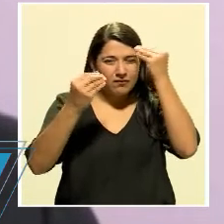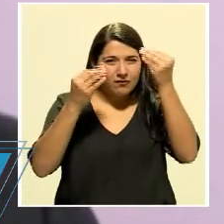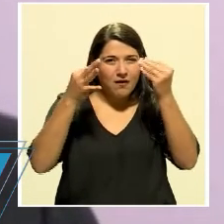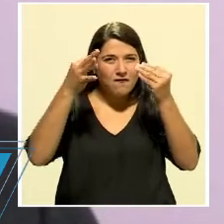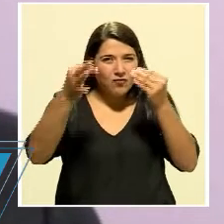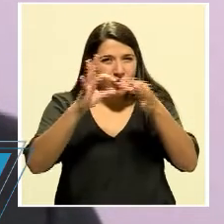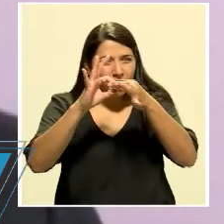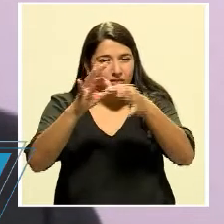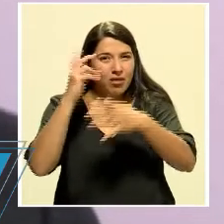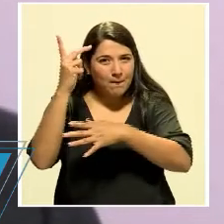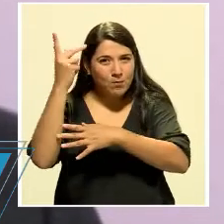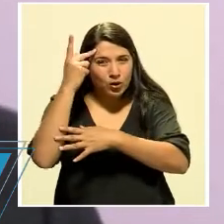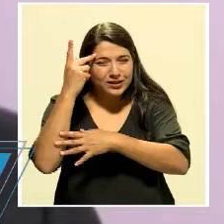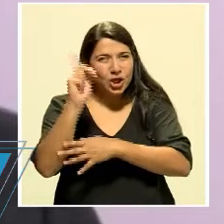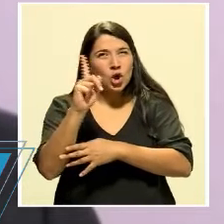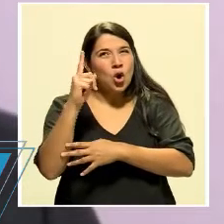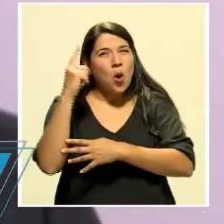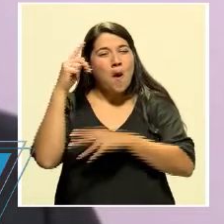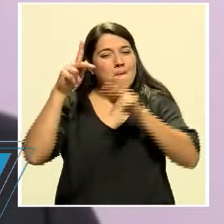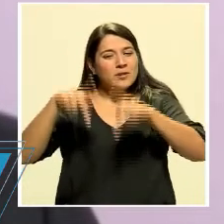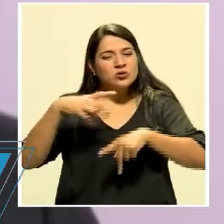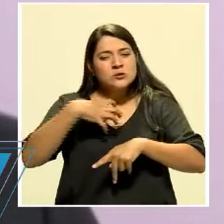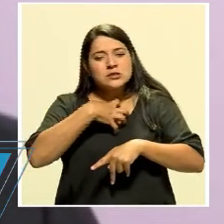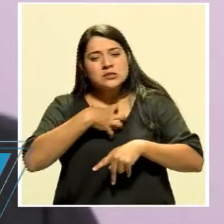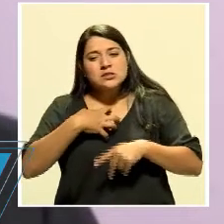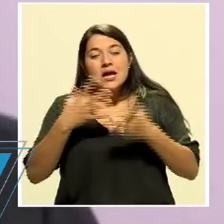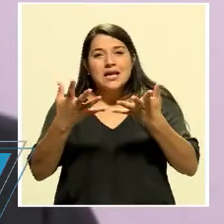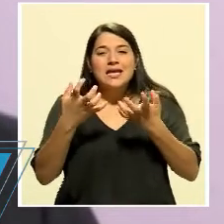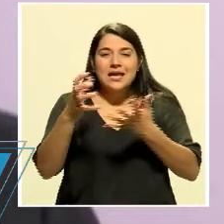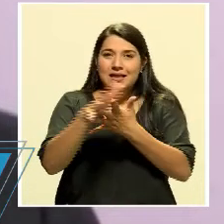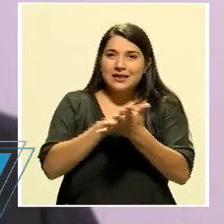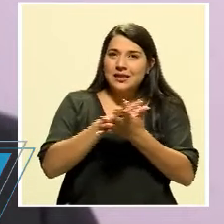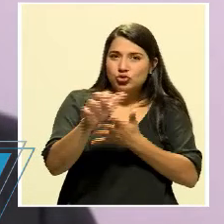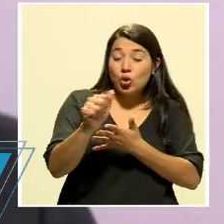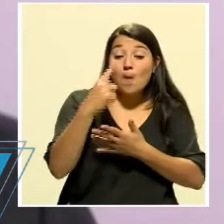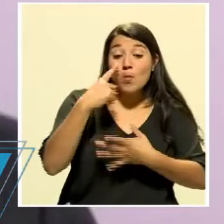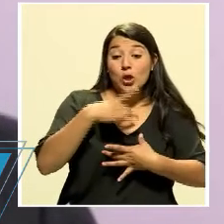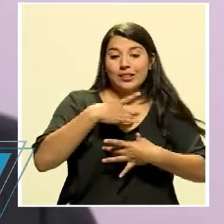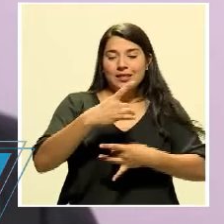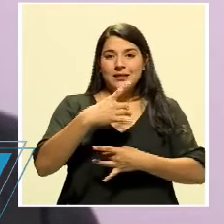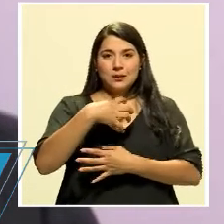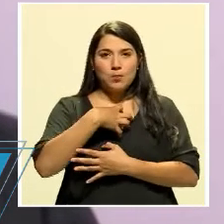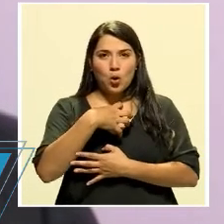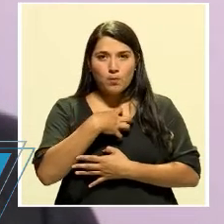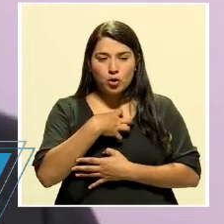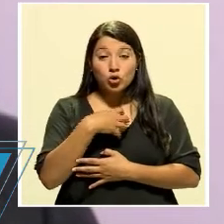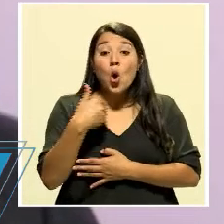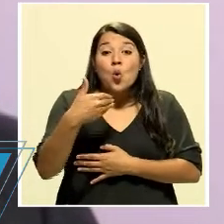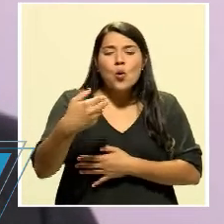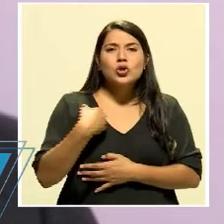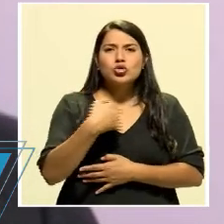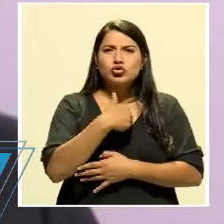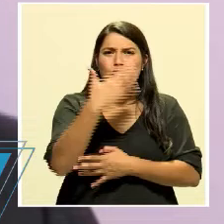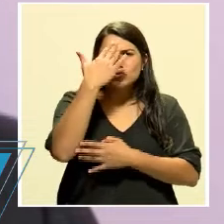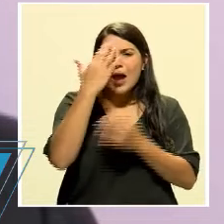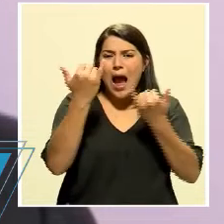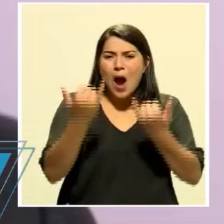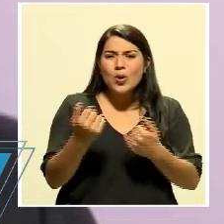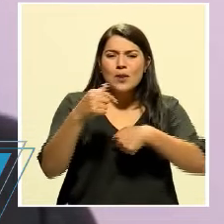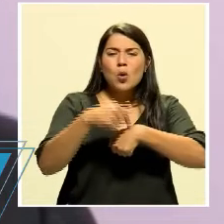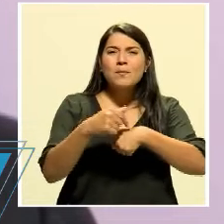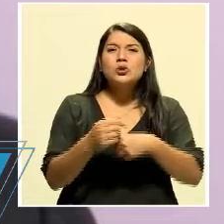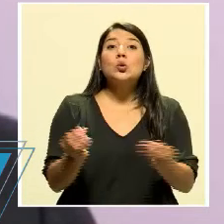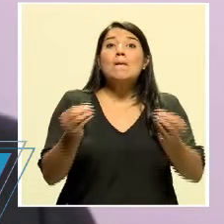de gente que lo que busca en medio de esto es destruir, lamentablemente, por intereses propios, cuando sabemos que aquí es el momento más